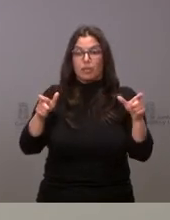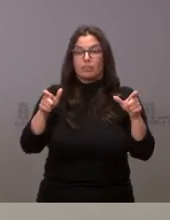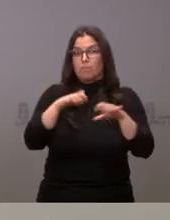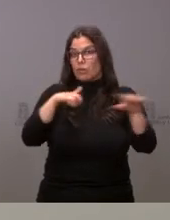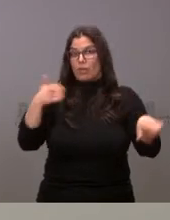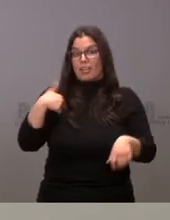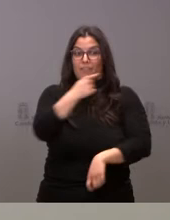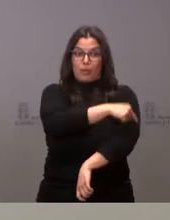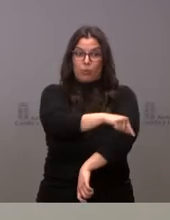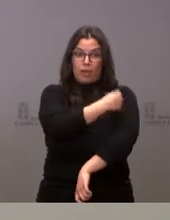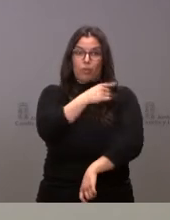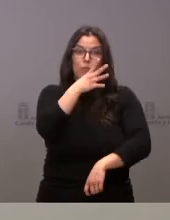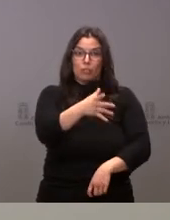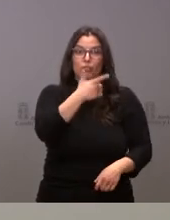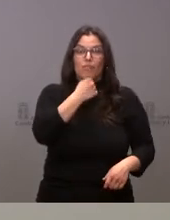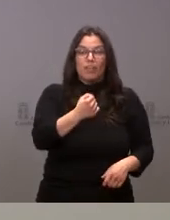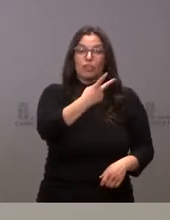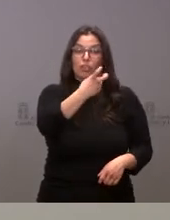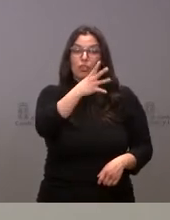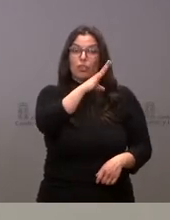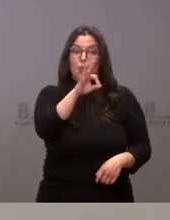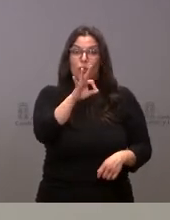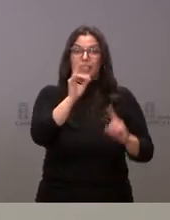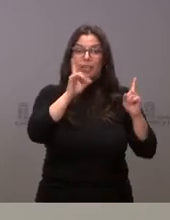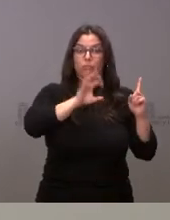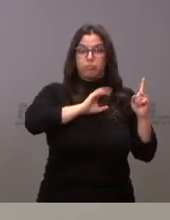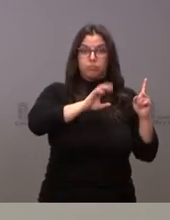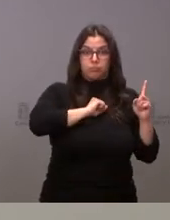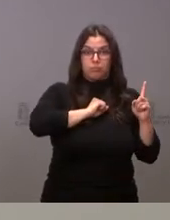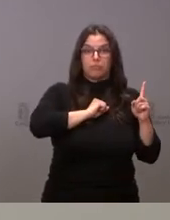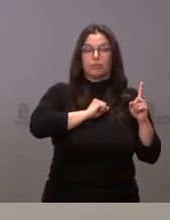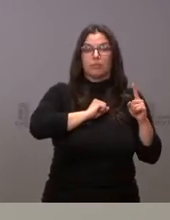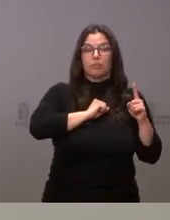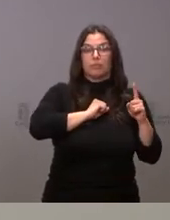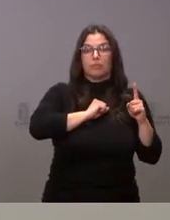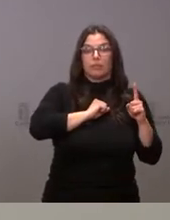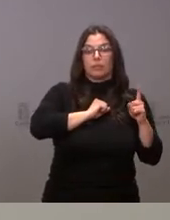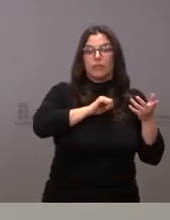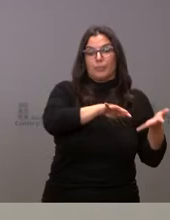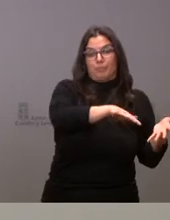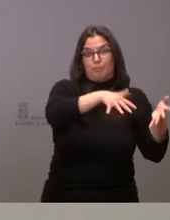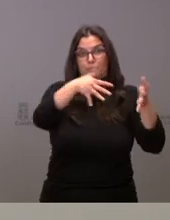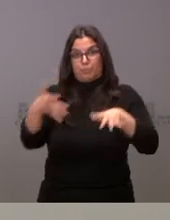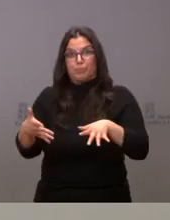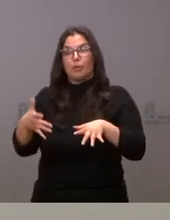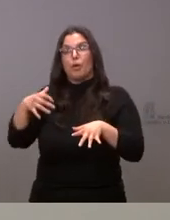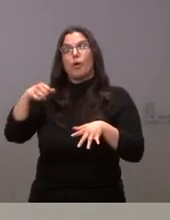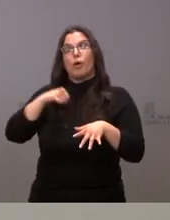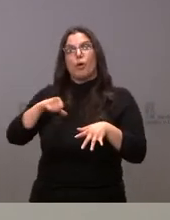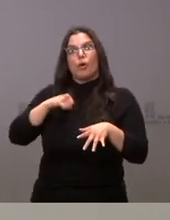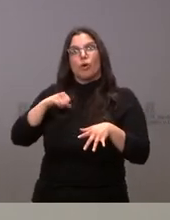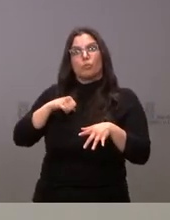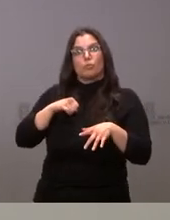tasas de incidencia de 250 casos por 100.000 habitantes no se estén traduciendo directamente en un volumen muy relevante